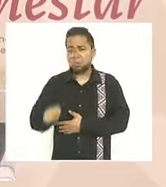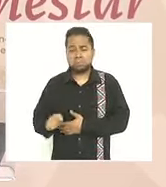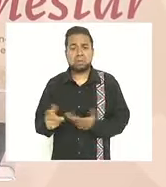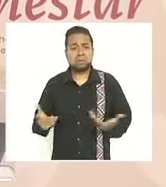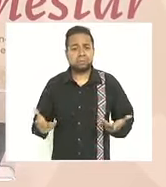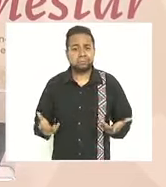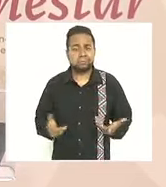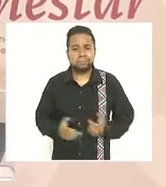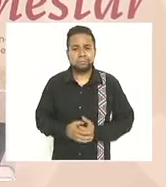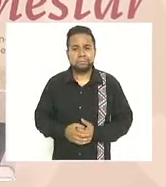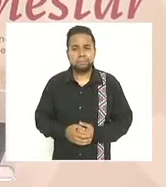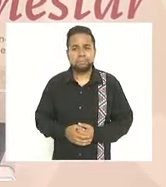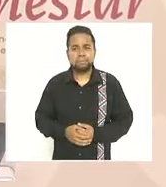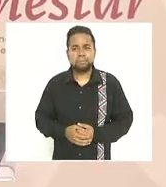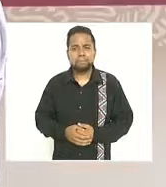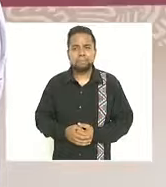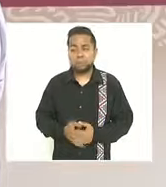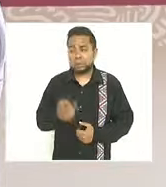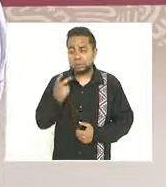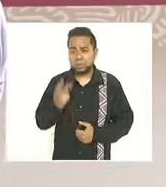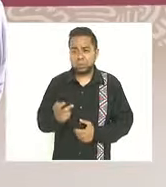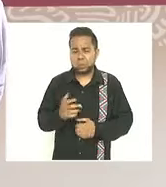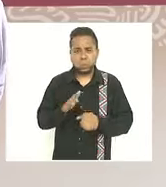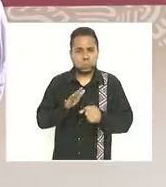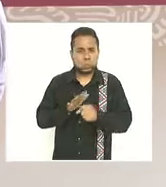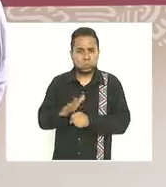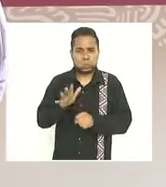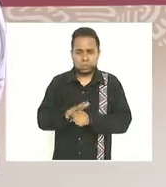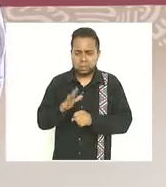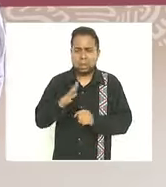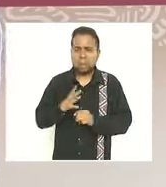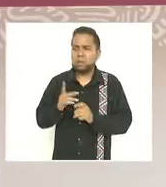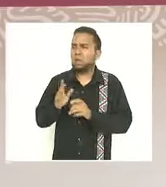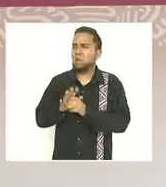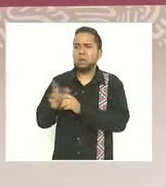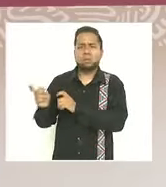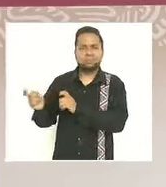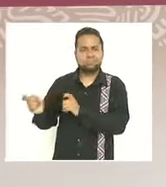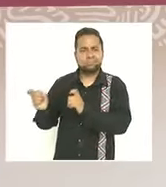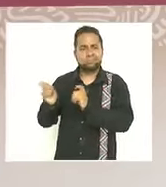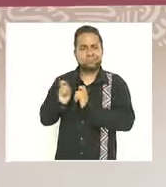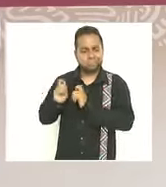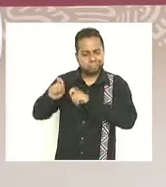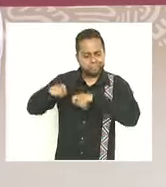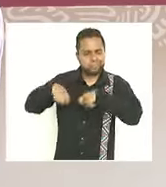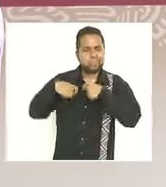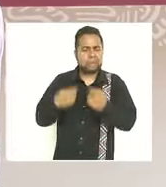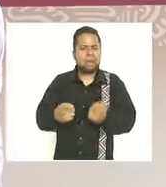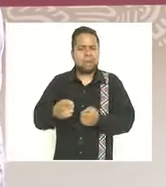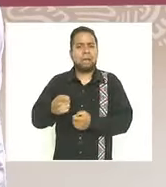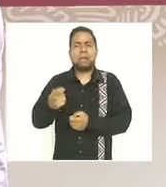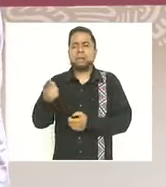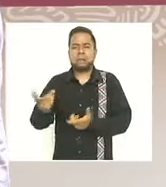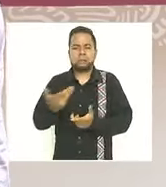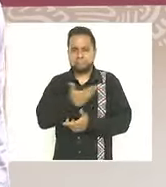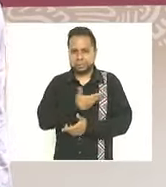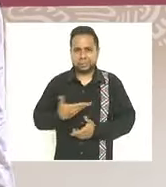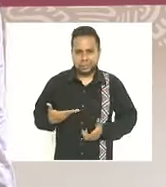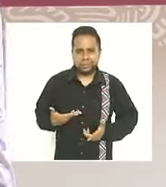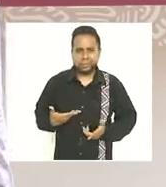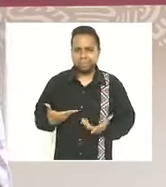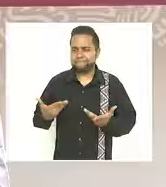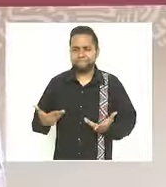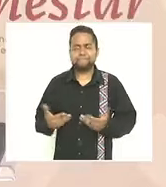de ese tamaño ese legado que nos está usted dejando señor presidente